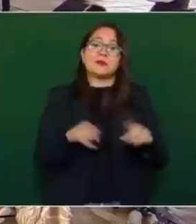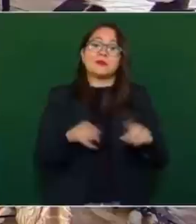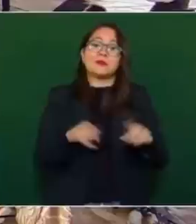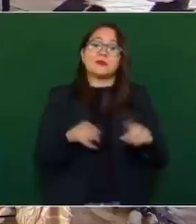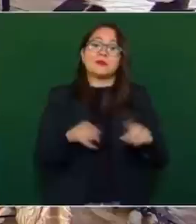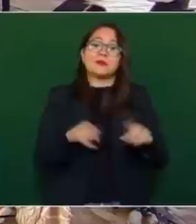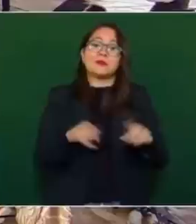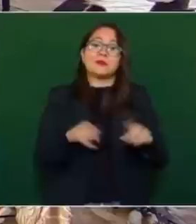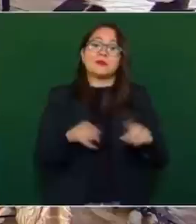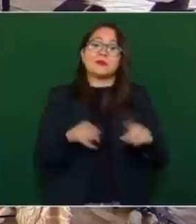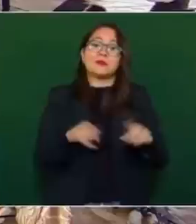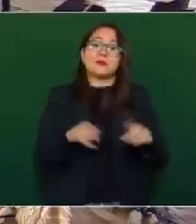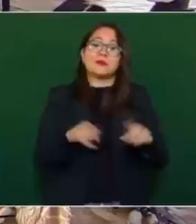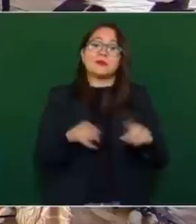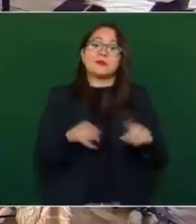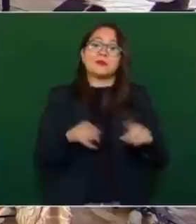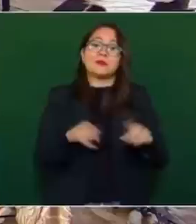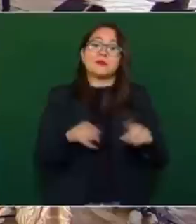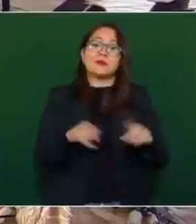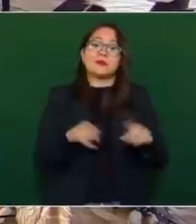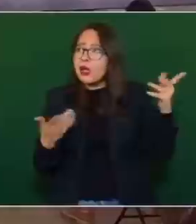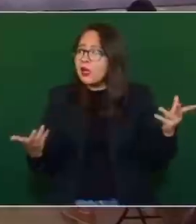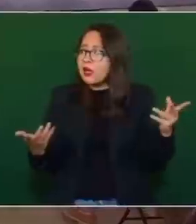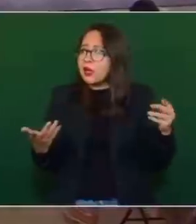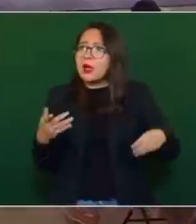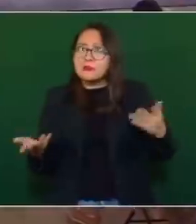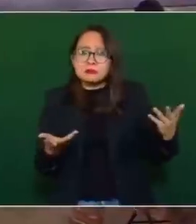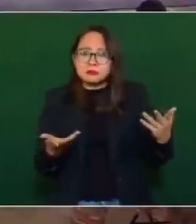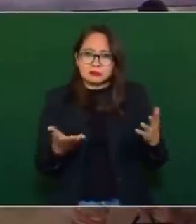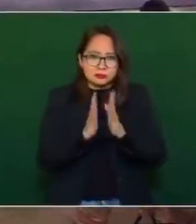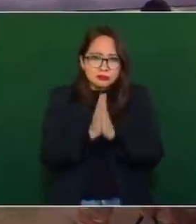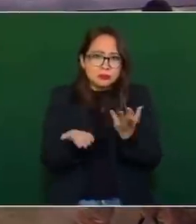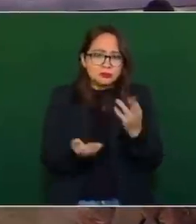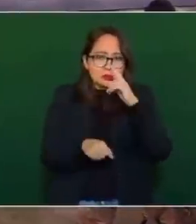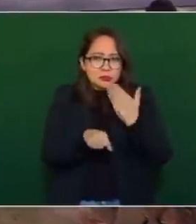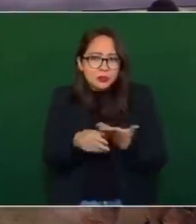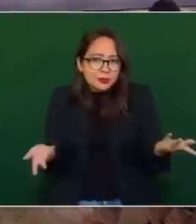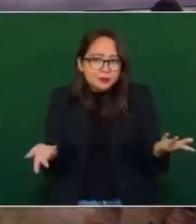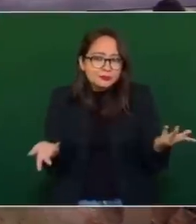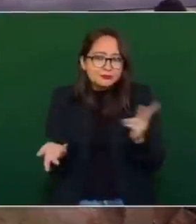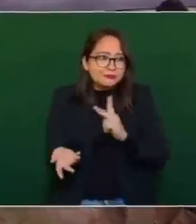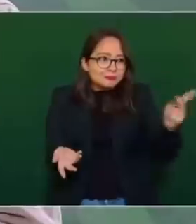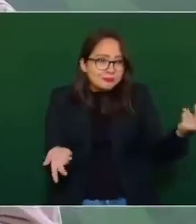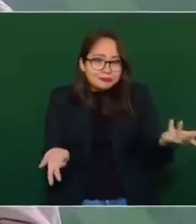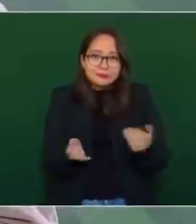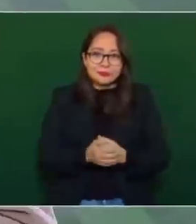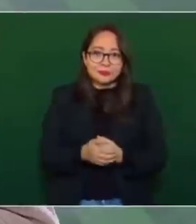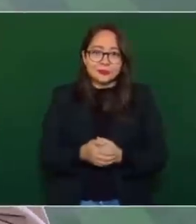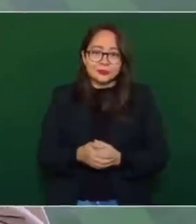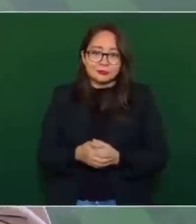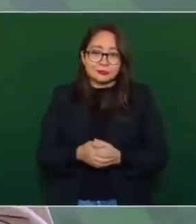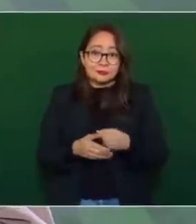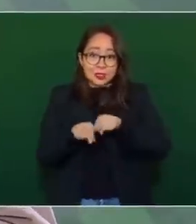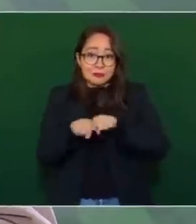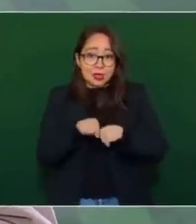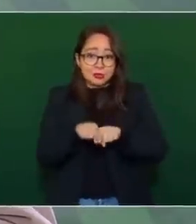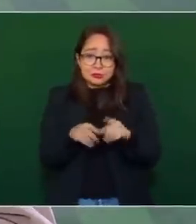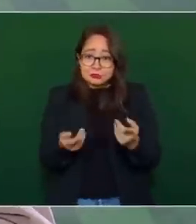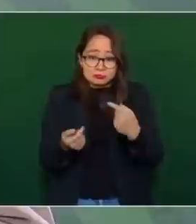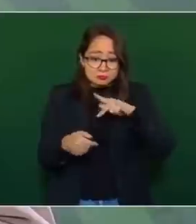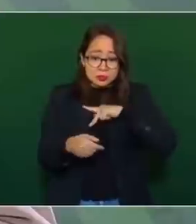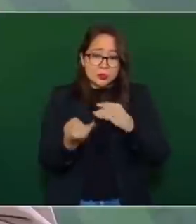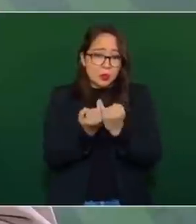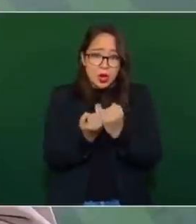mismo trato y que se valoren nuestras pruebas de la misma manera. Que asuma su responsabilidad. Y en el caso de mis hermanos, que igual que la autoridad